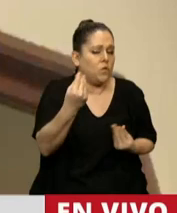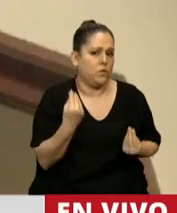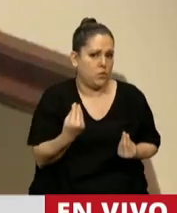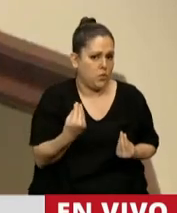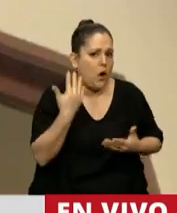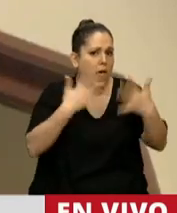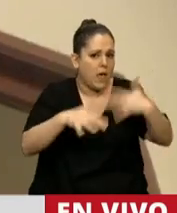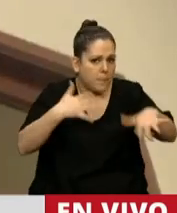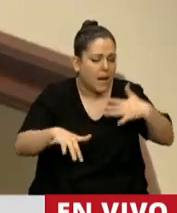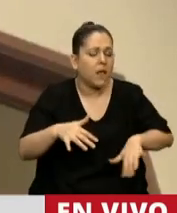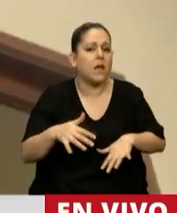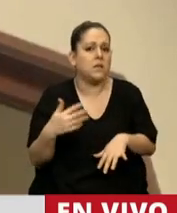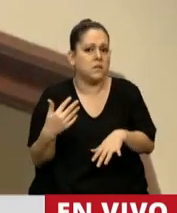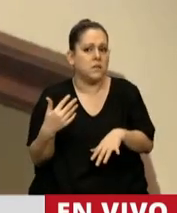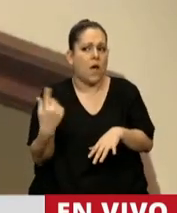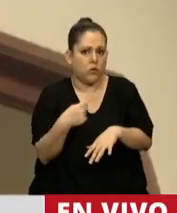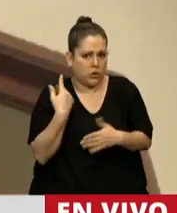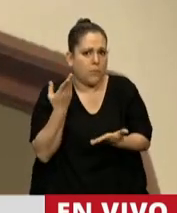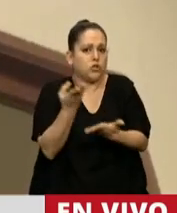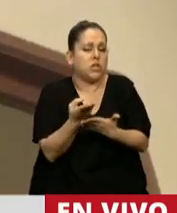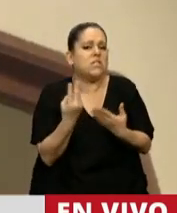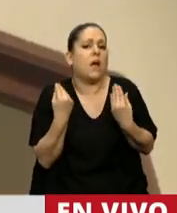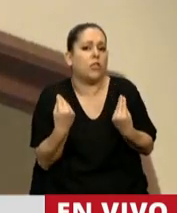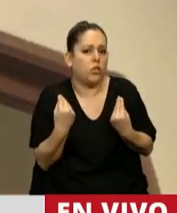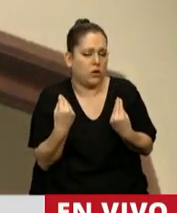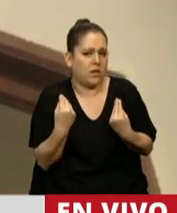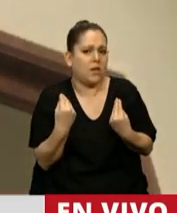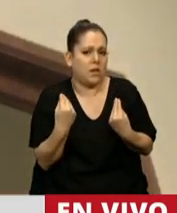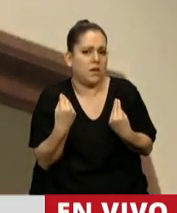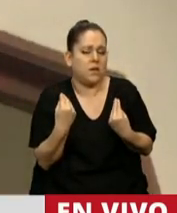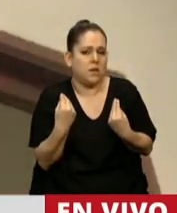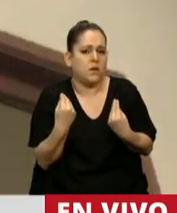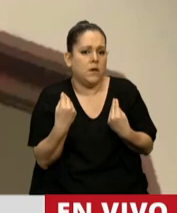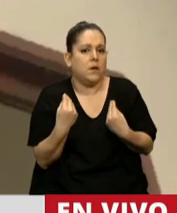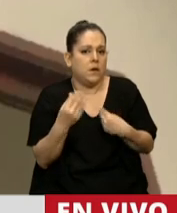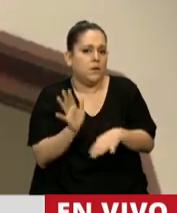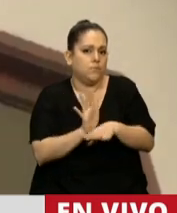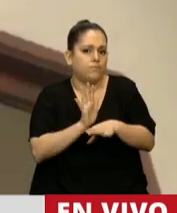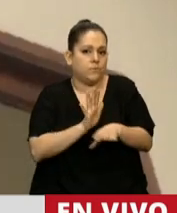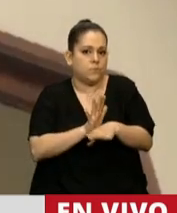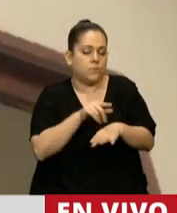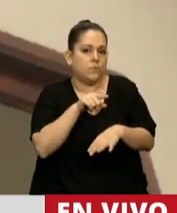La emergencia que estamos solicitando está de alguna manera